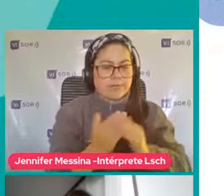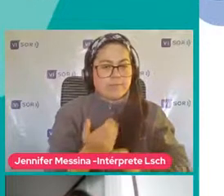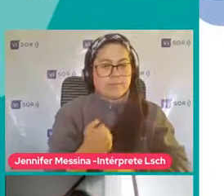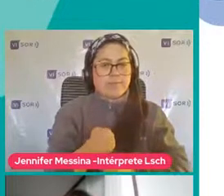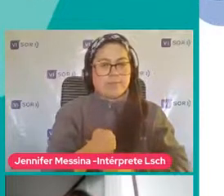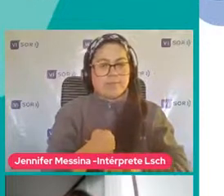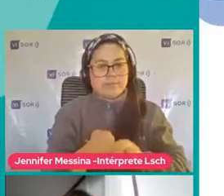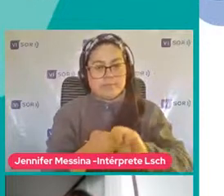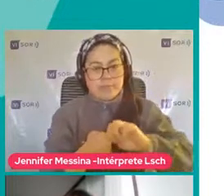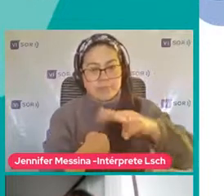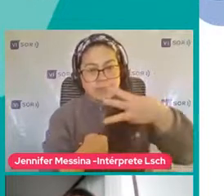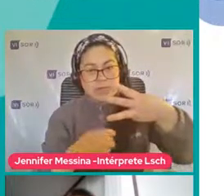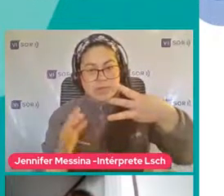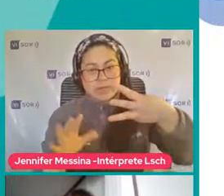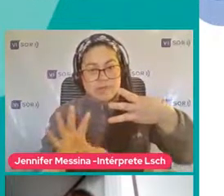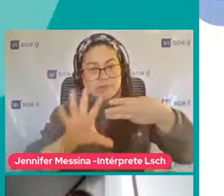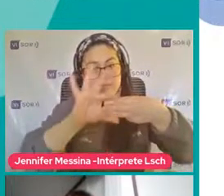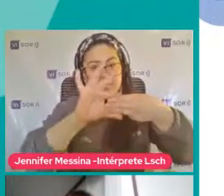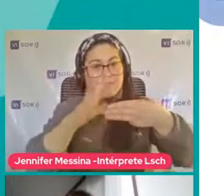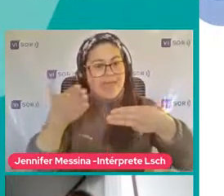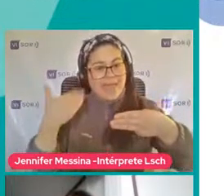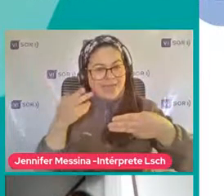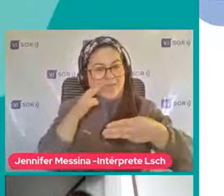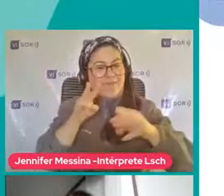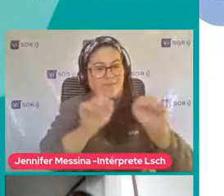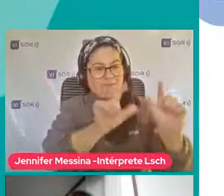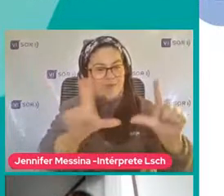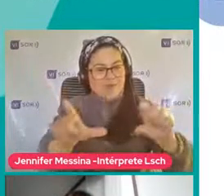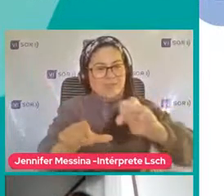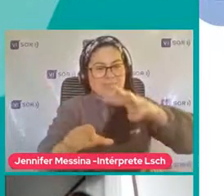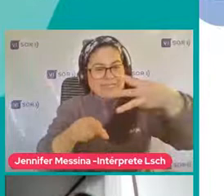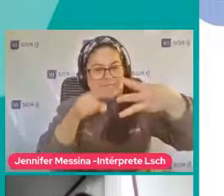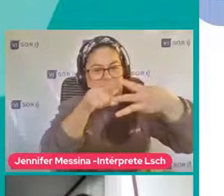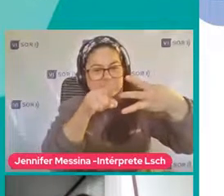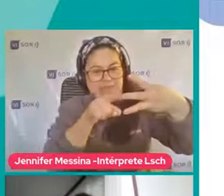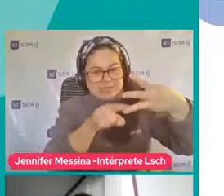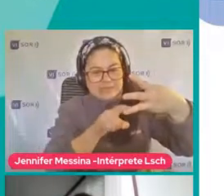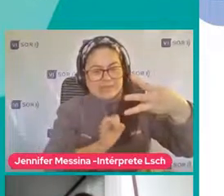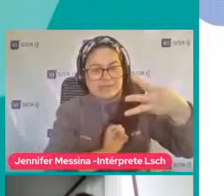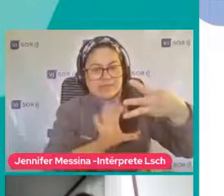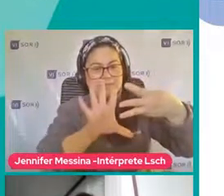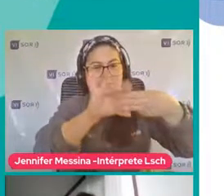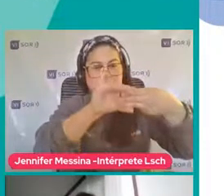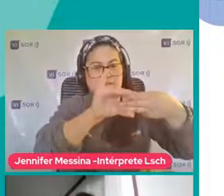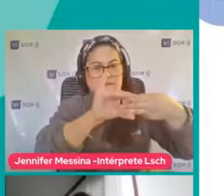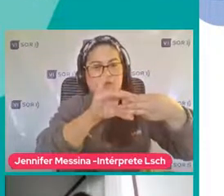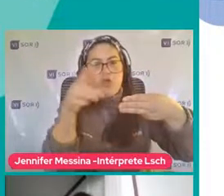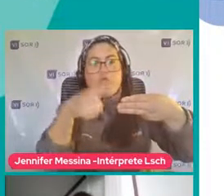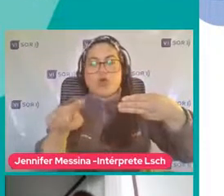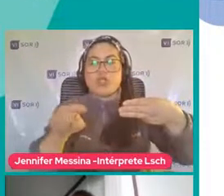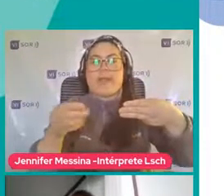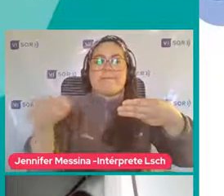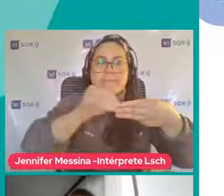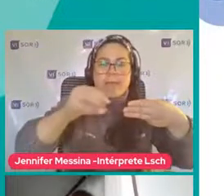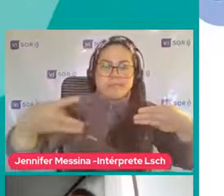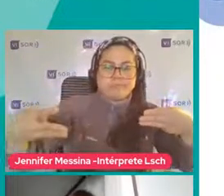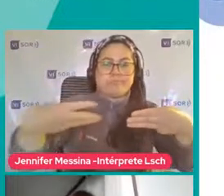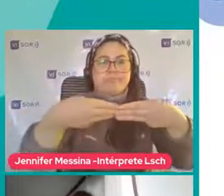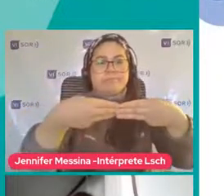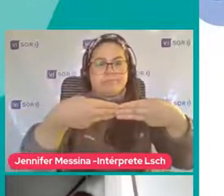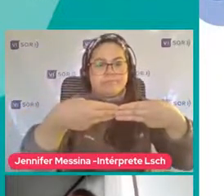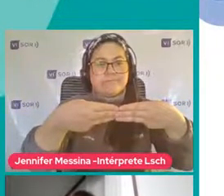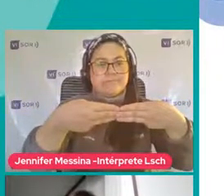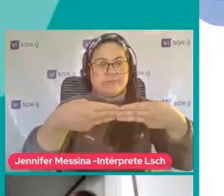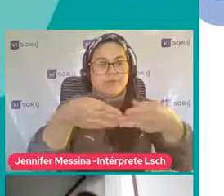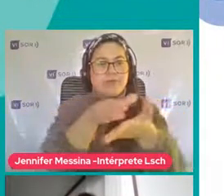tres Triadas Que vimos Anteriormente Se relacionan Con algunas Otras alteraciones Que son Por ejemplo